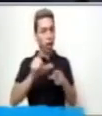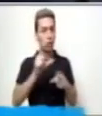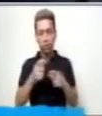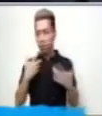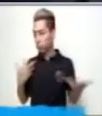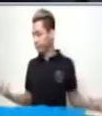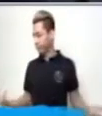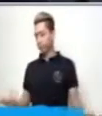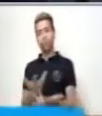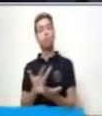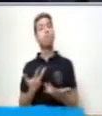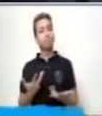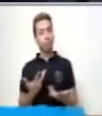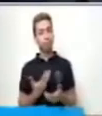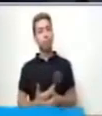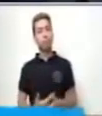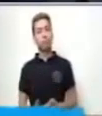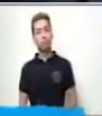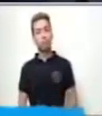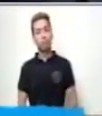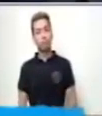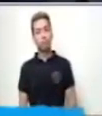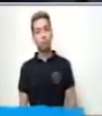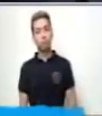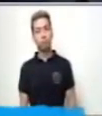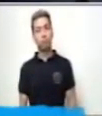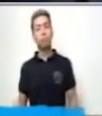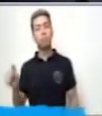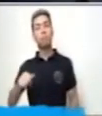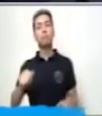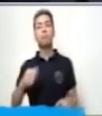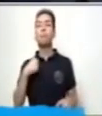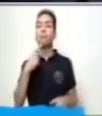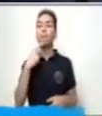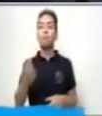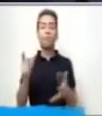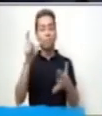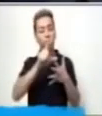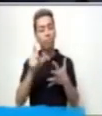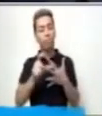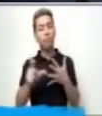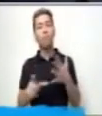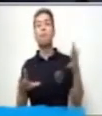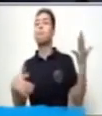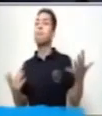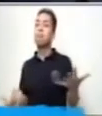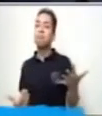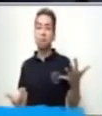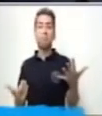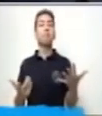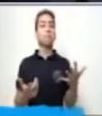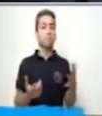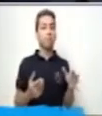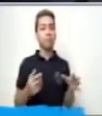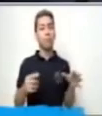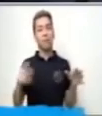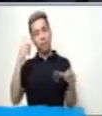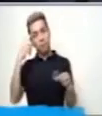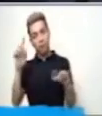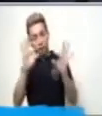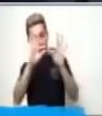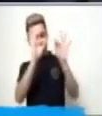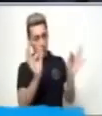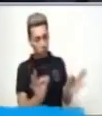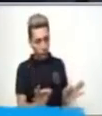En este caso, las características que podemos mencionar pueden ser de forma, de